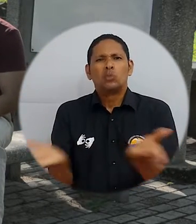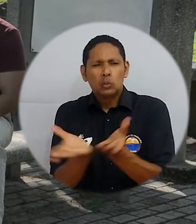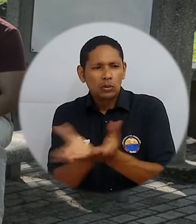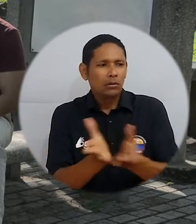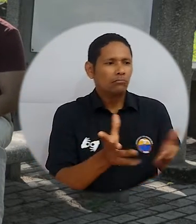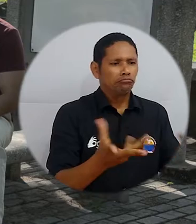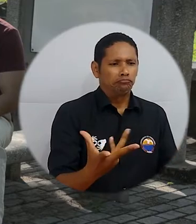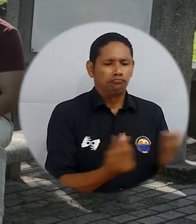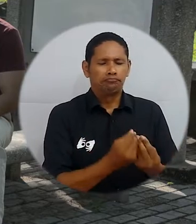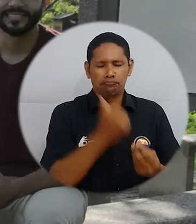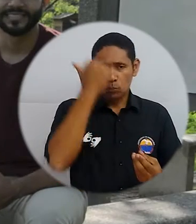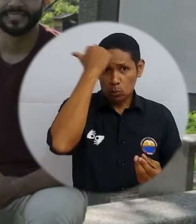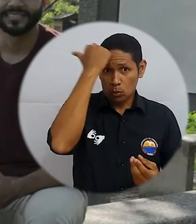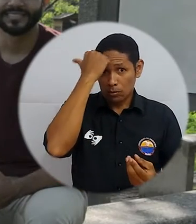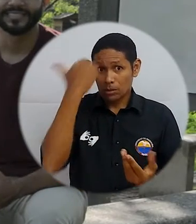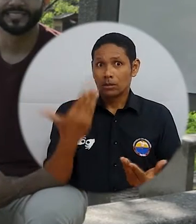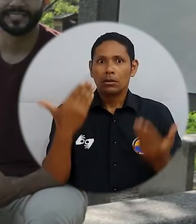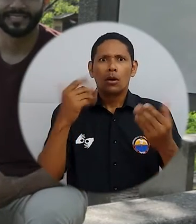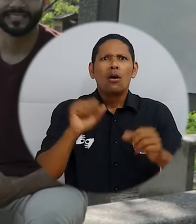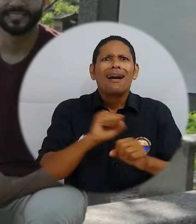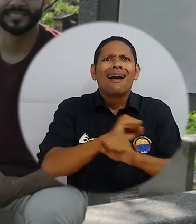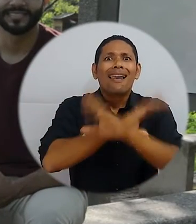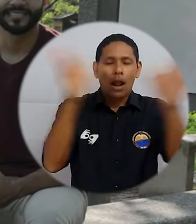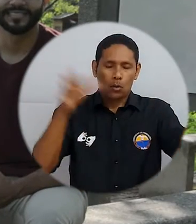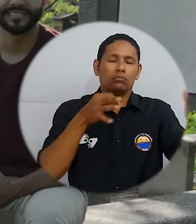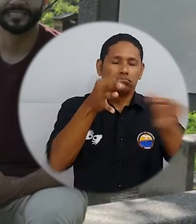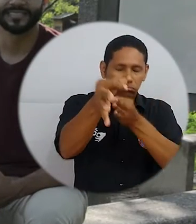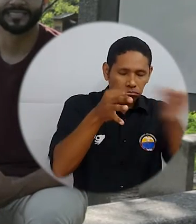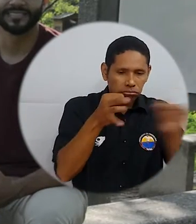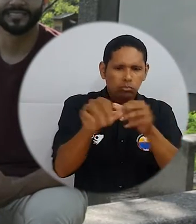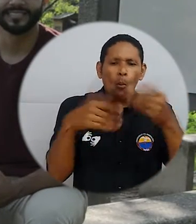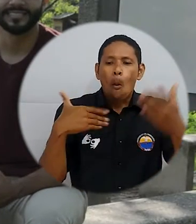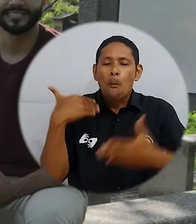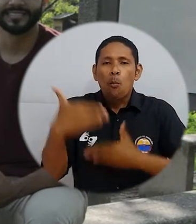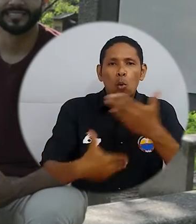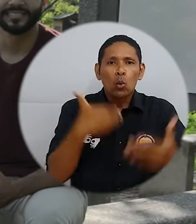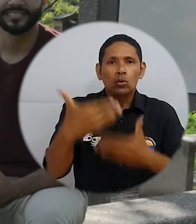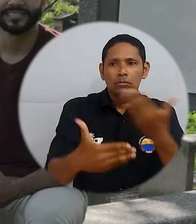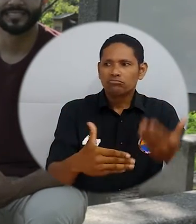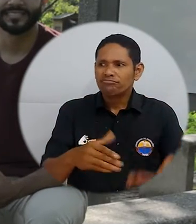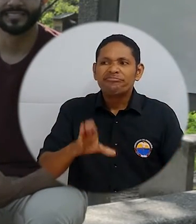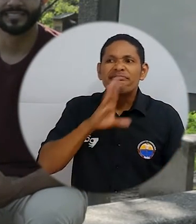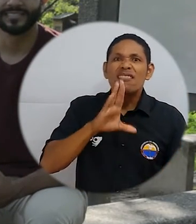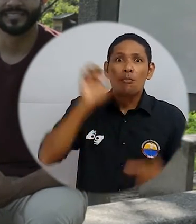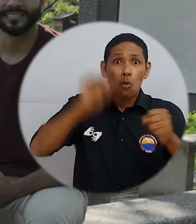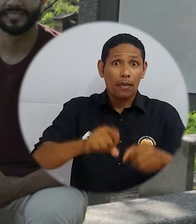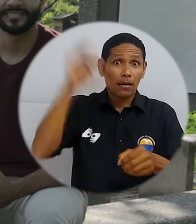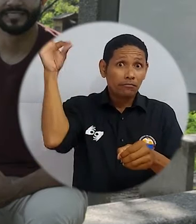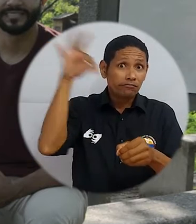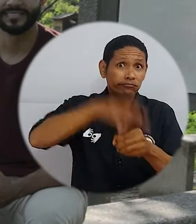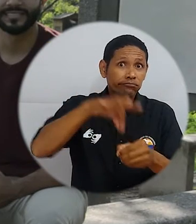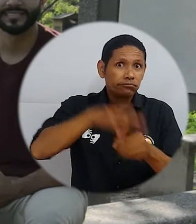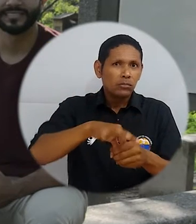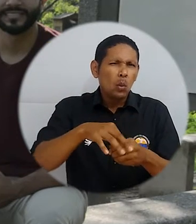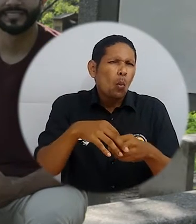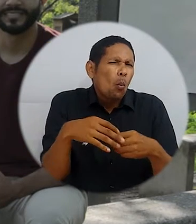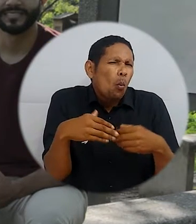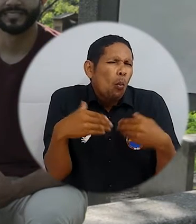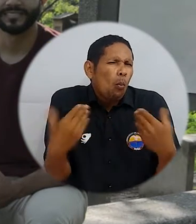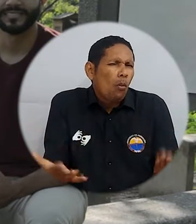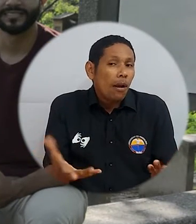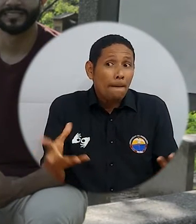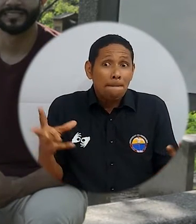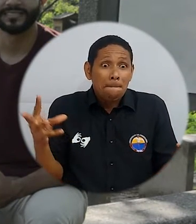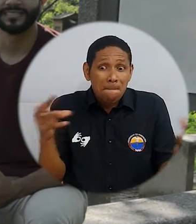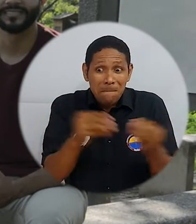profesores de la Alma Mater. Para mayor claridad sobre el proceso aquí en el Campus TV conoceremos quiénes pueden votar a través del